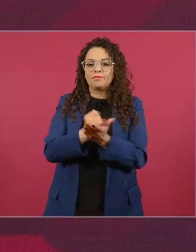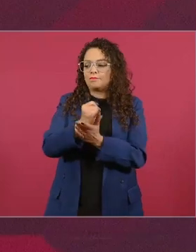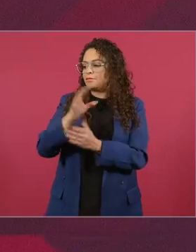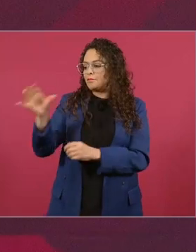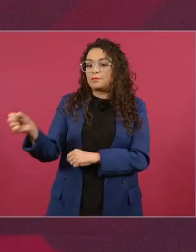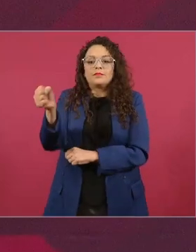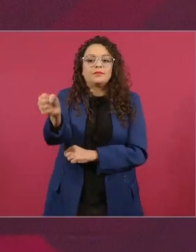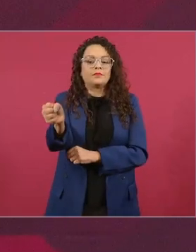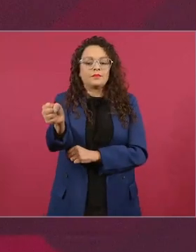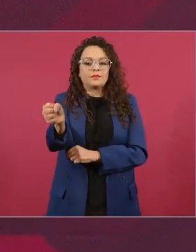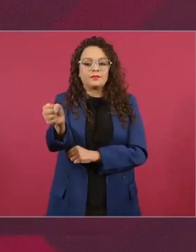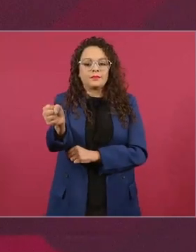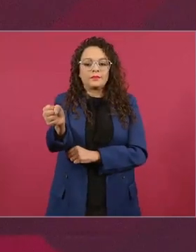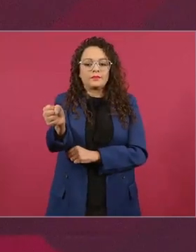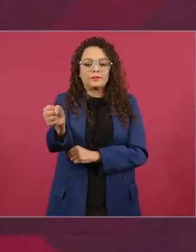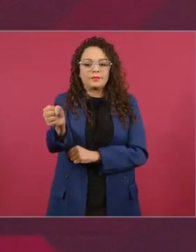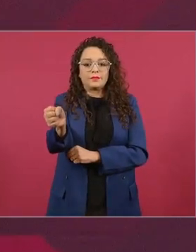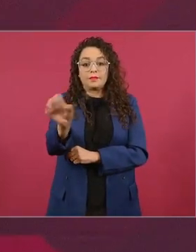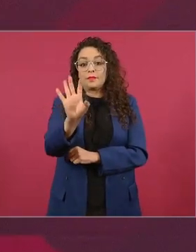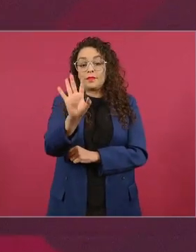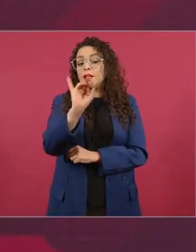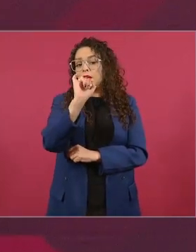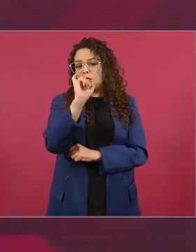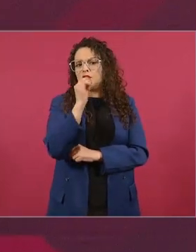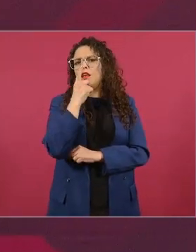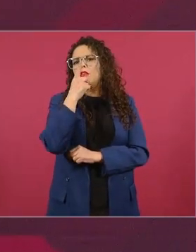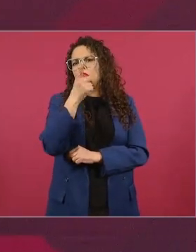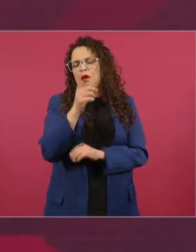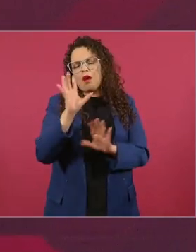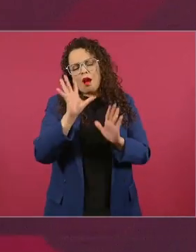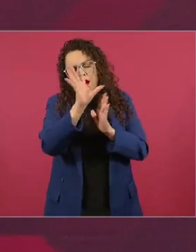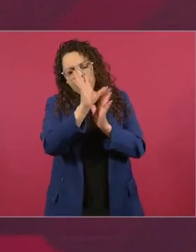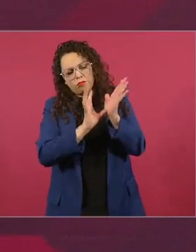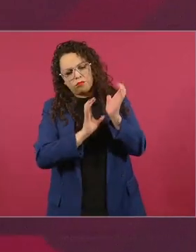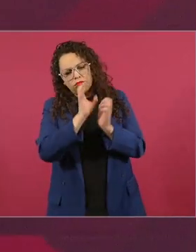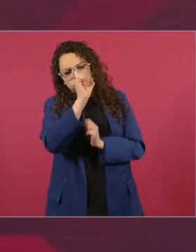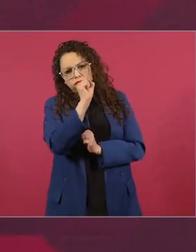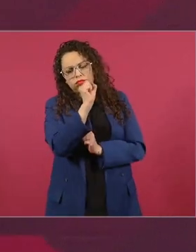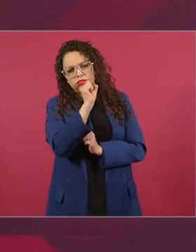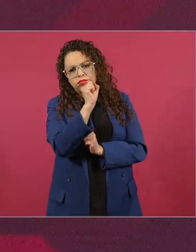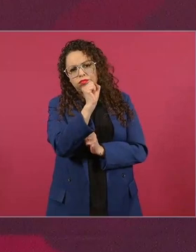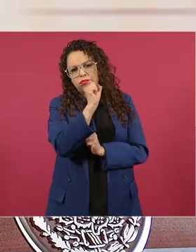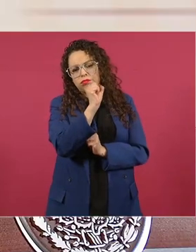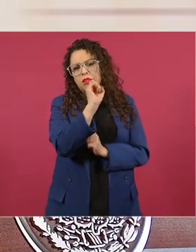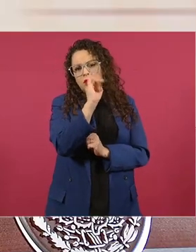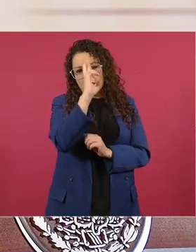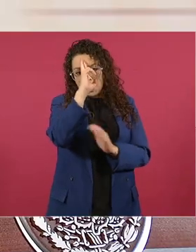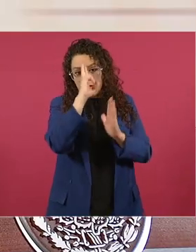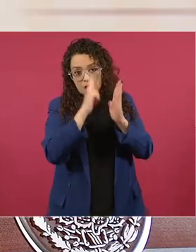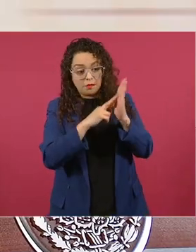se respetaba la constitución en la forma pero se violaba en el fondo